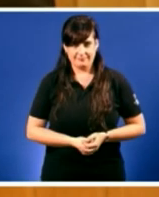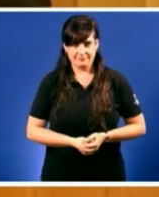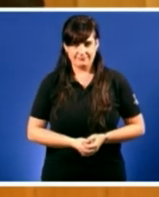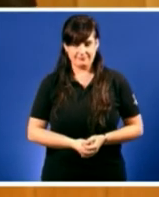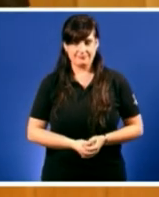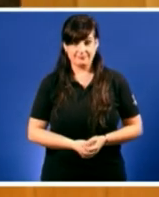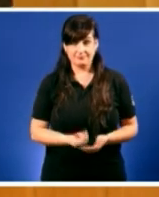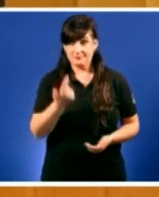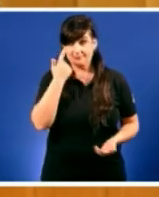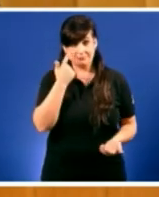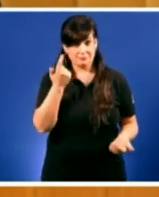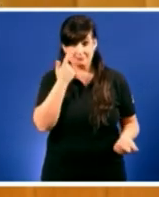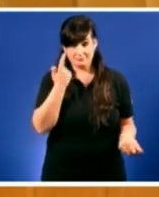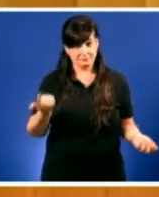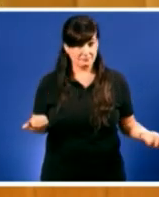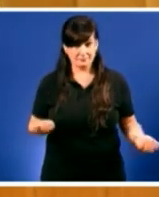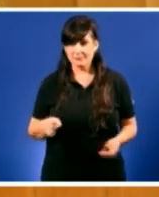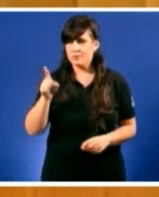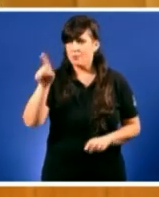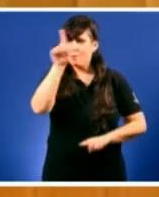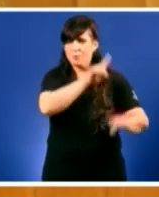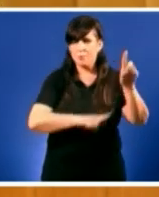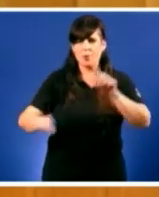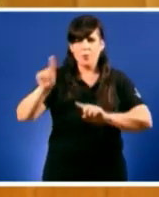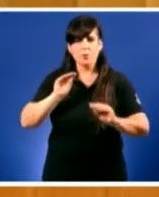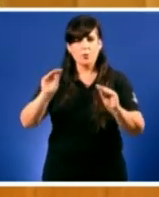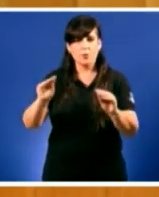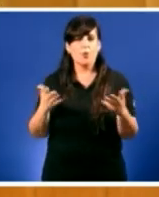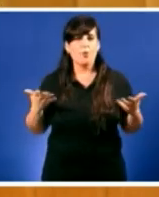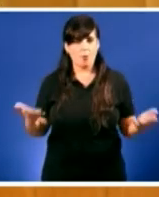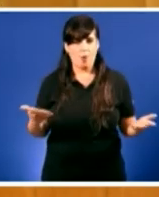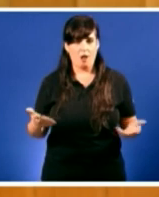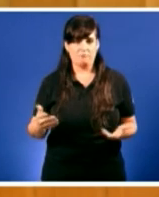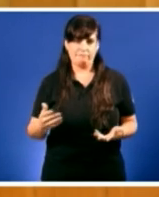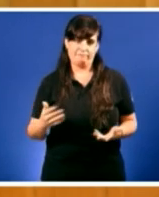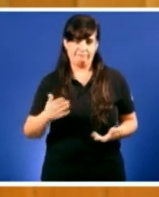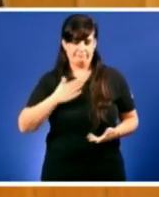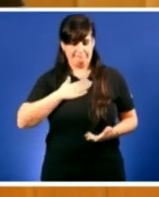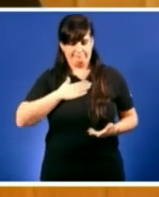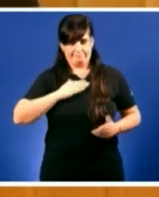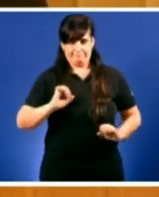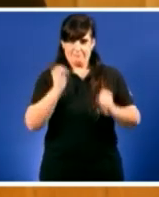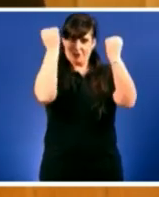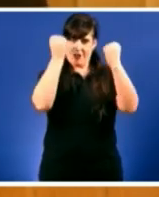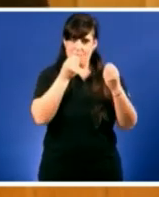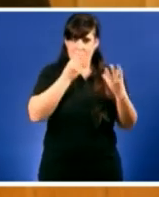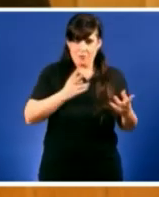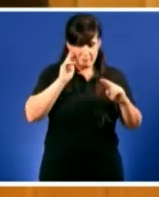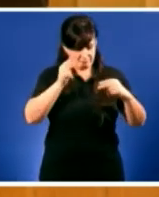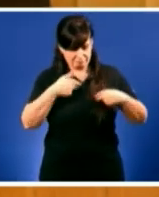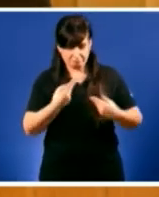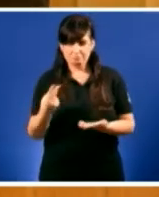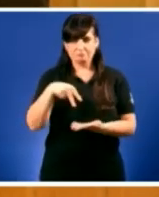a vostede, o único que lle preocupa é salvarse a sí mesmo, intentar manterse en pé